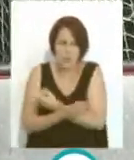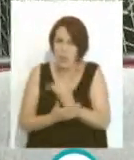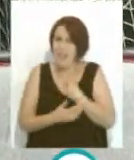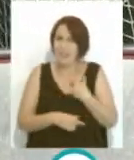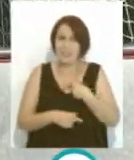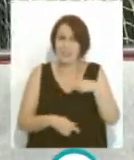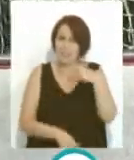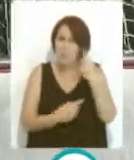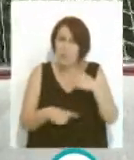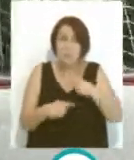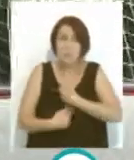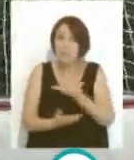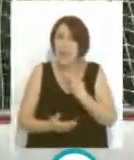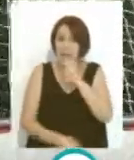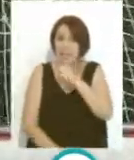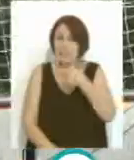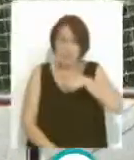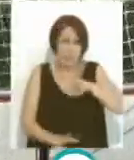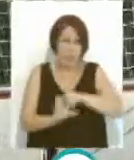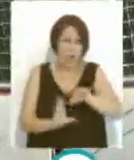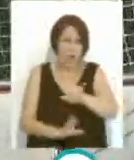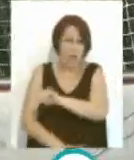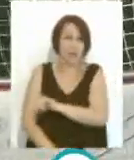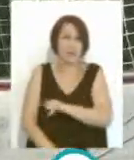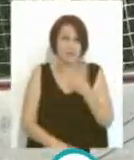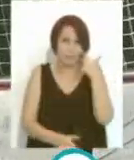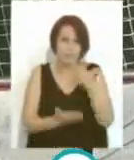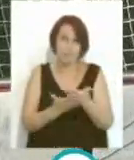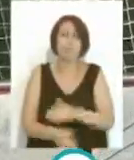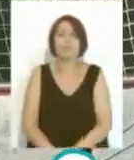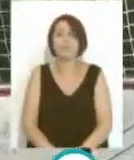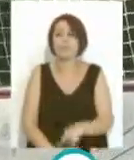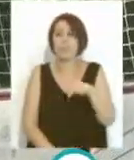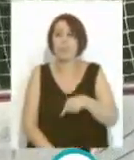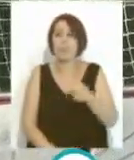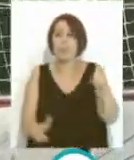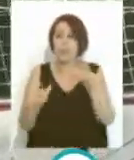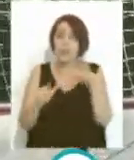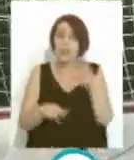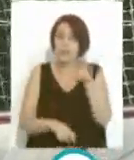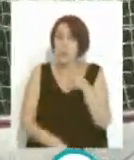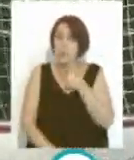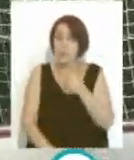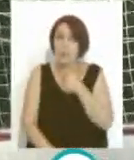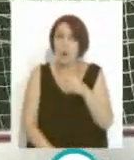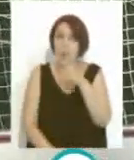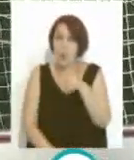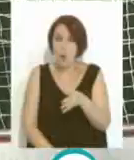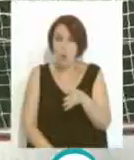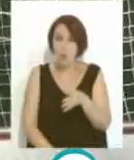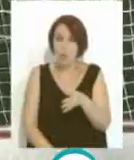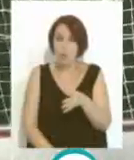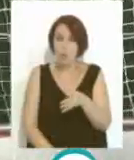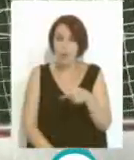que tú le pongas te lo canta él, que también hay vídeos por ahí, que es demostrándolo. Demostrándolo. Sí, y aquí también a la tele le gusta venir porque él tiene aquí